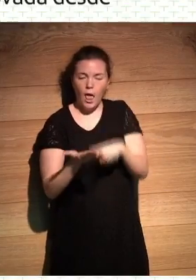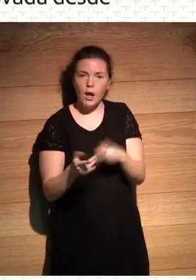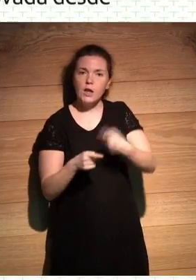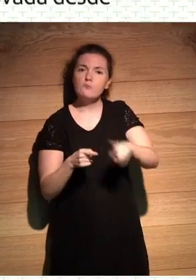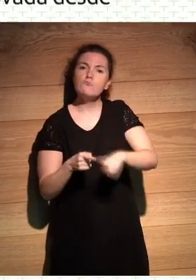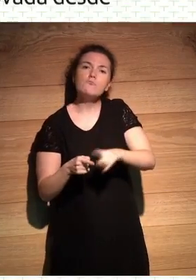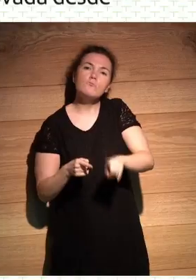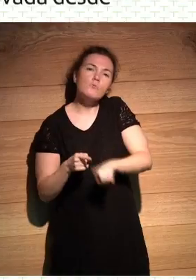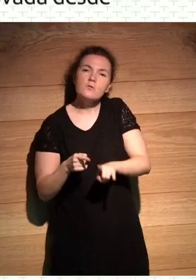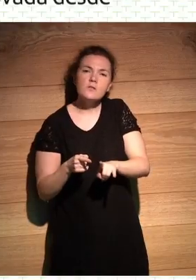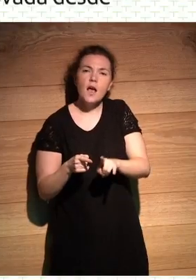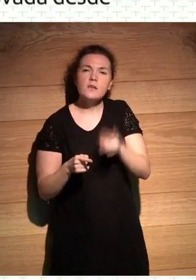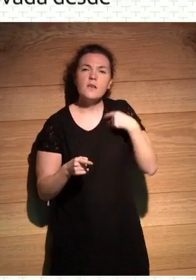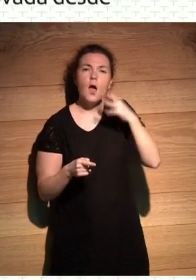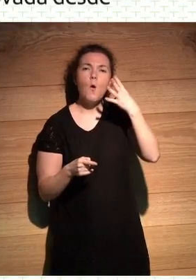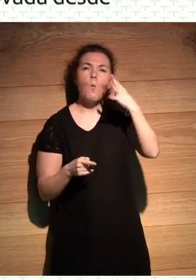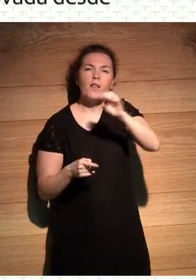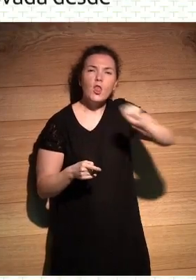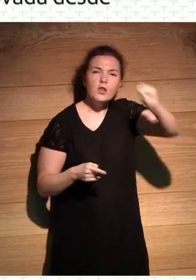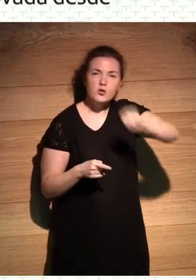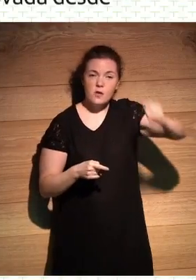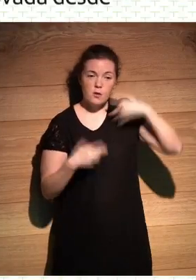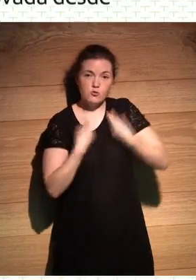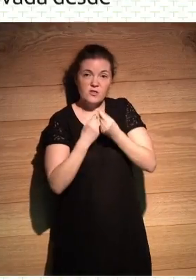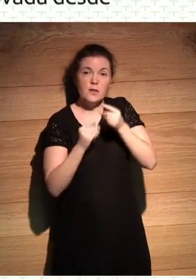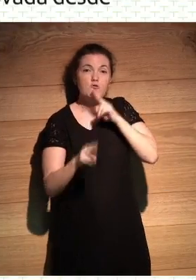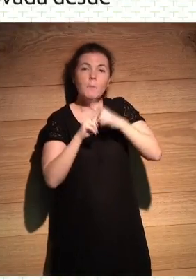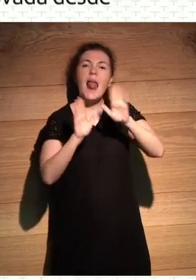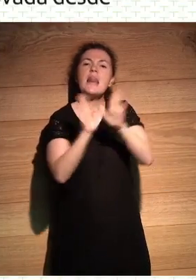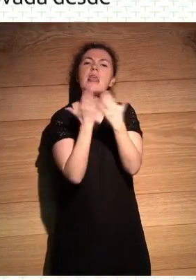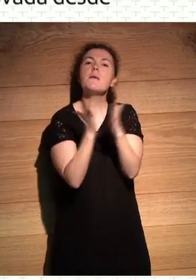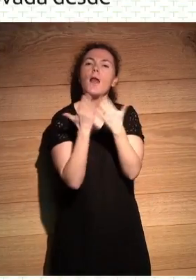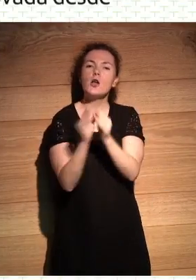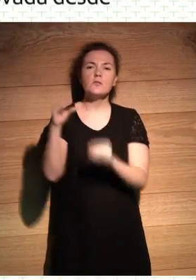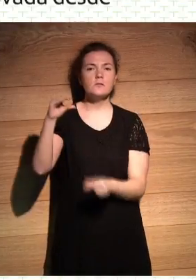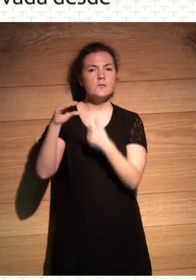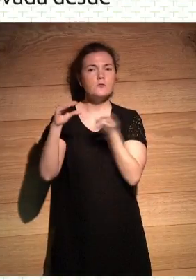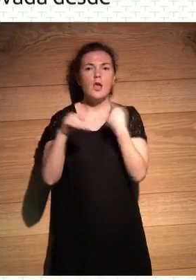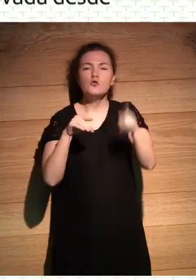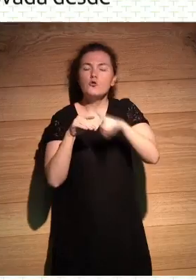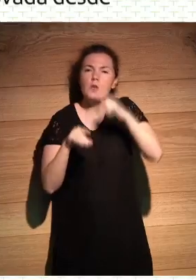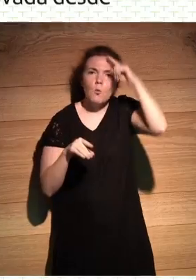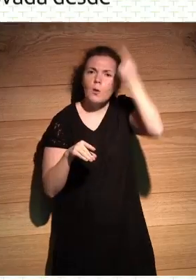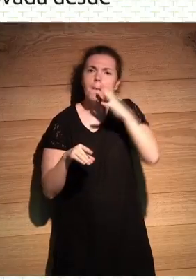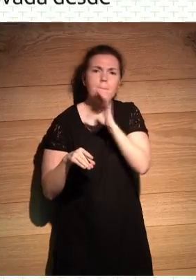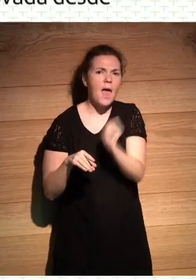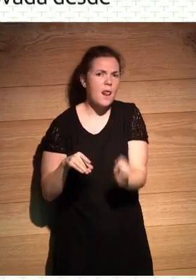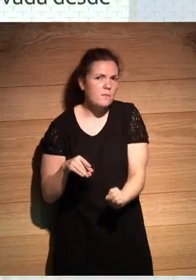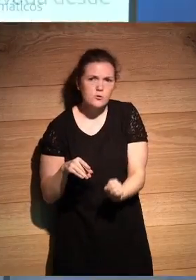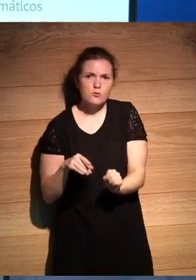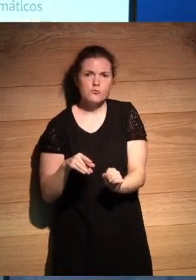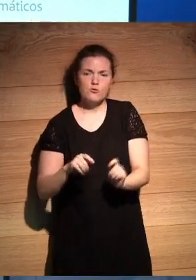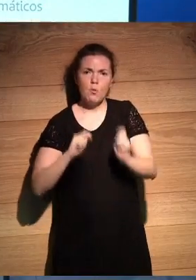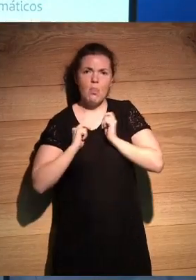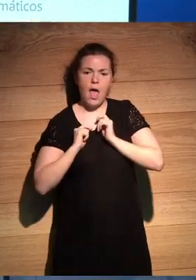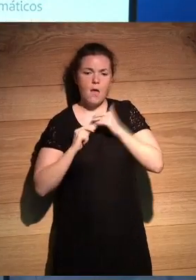cosas que llevan cuatrocientos y pico años con nosotros y que se llaman libros, y son artefactos culturales maravillosos que han construido parte de lo que